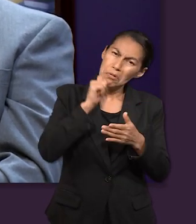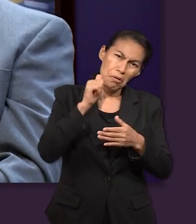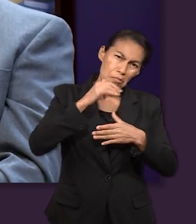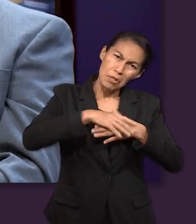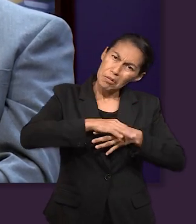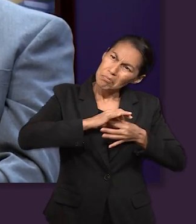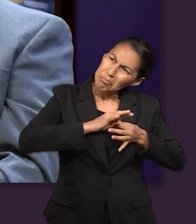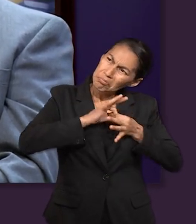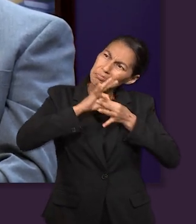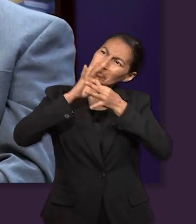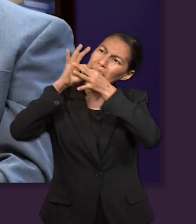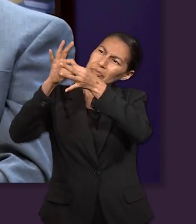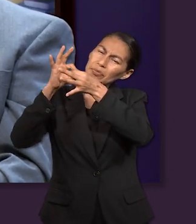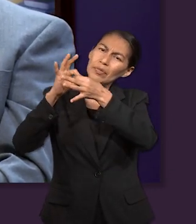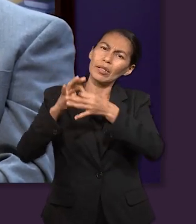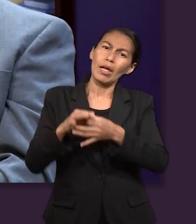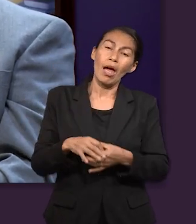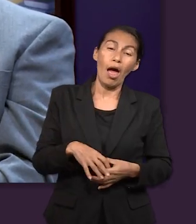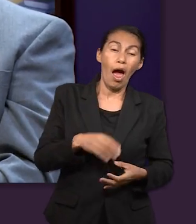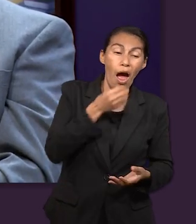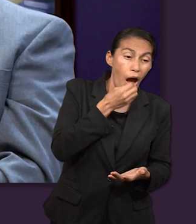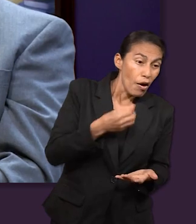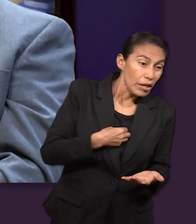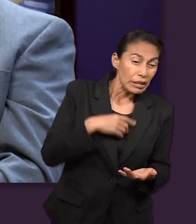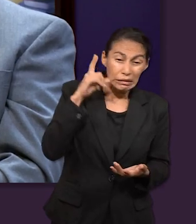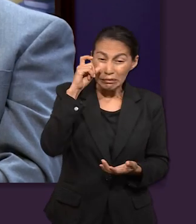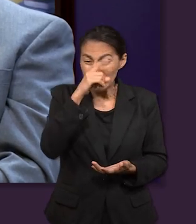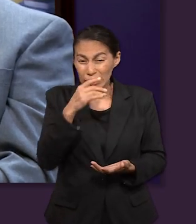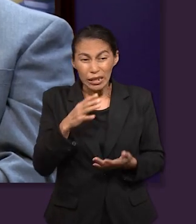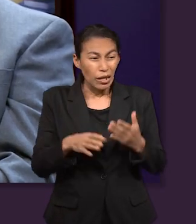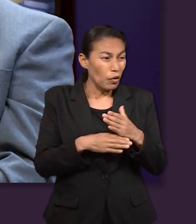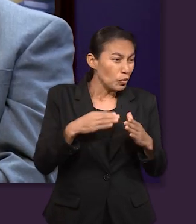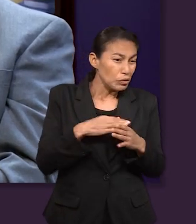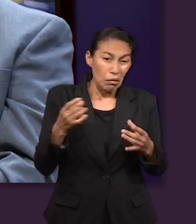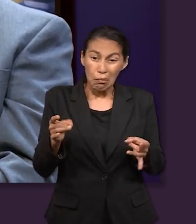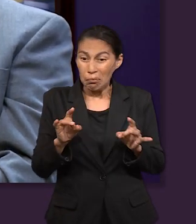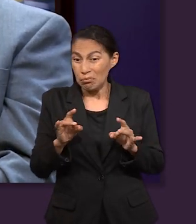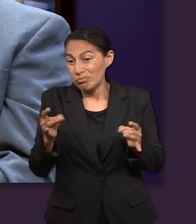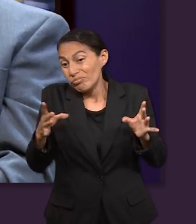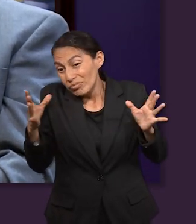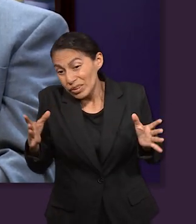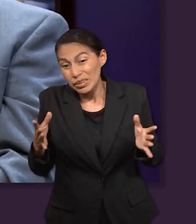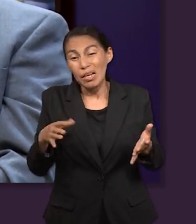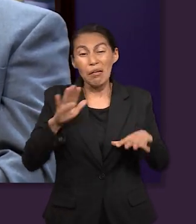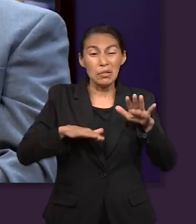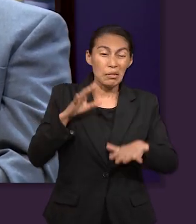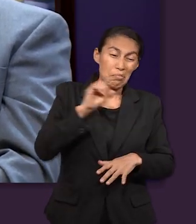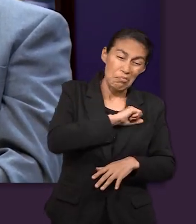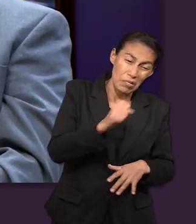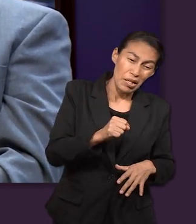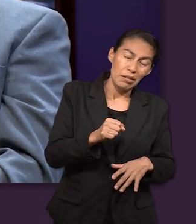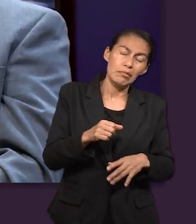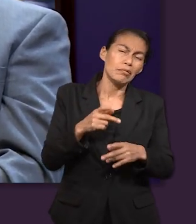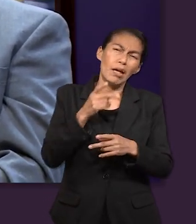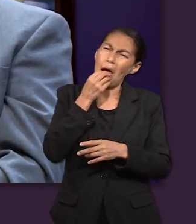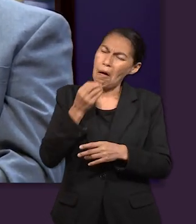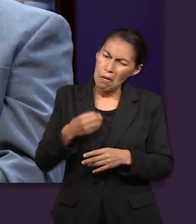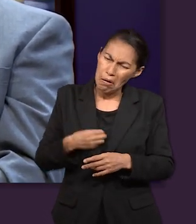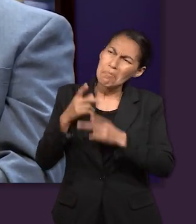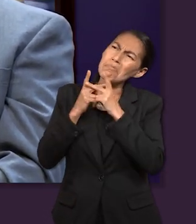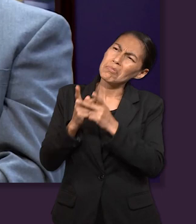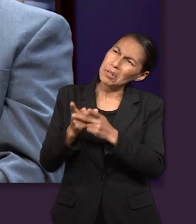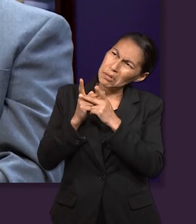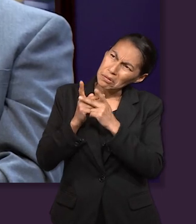humilde y de estar siempre de la mano de Dios, confiando en que aunque sucedan cosas que aparentemente no tienen sentido o son malas,